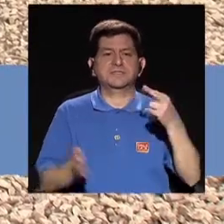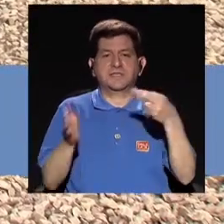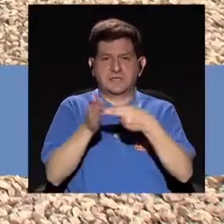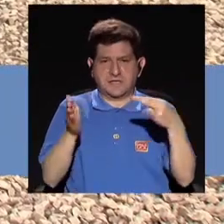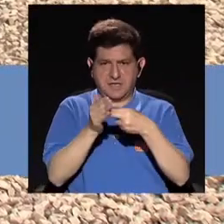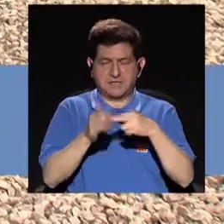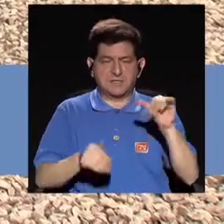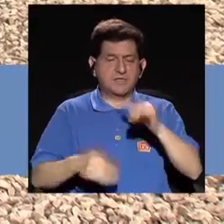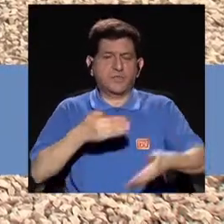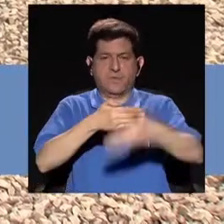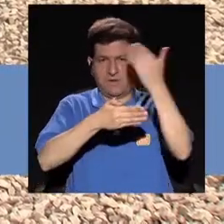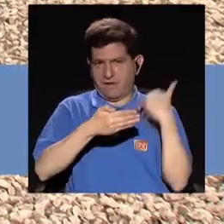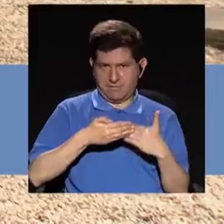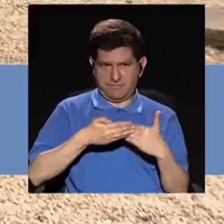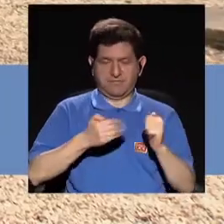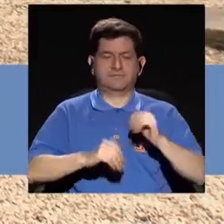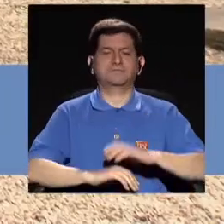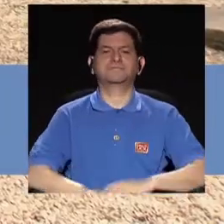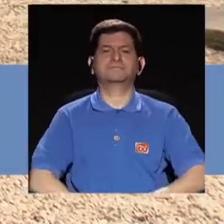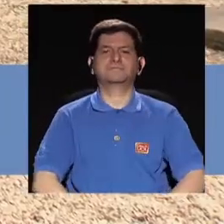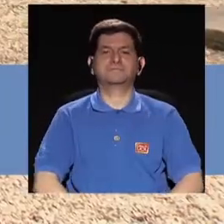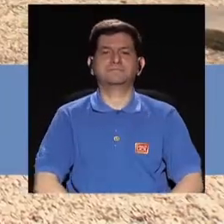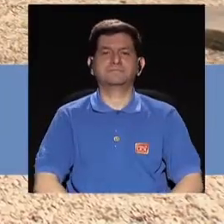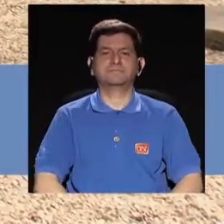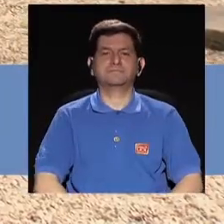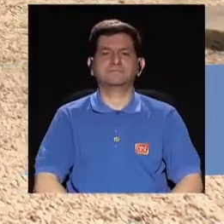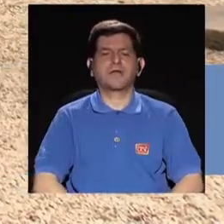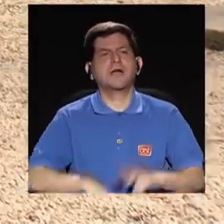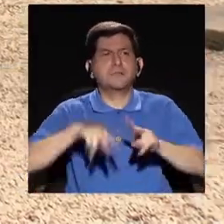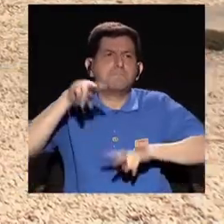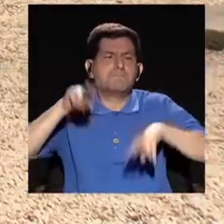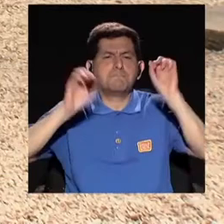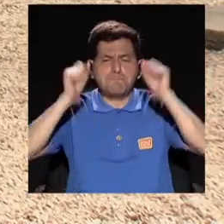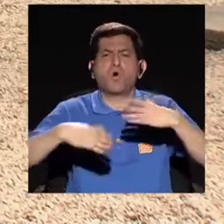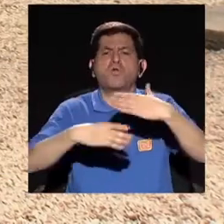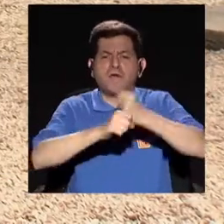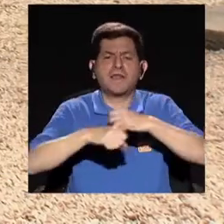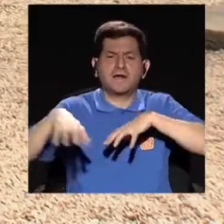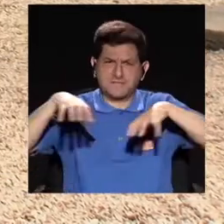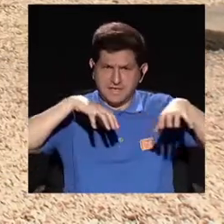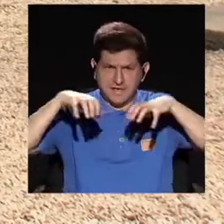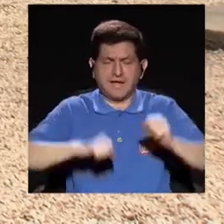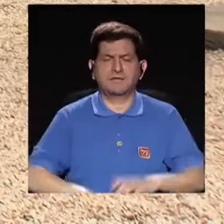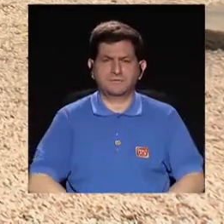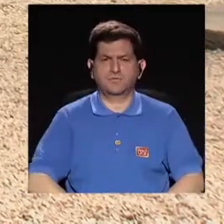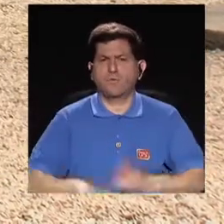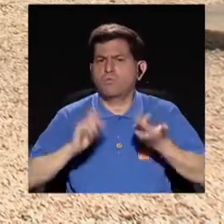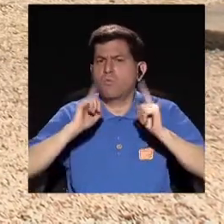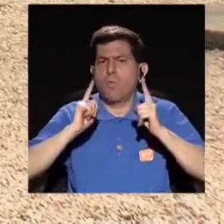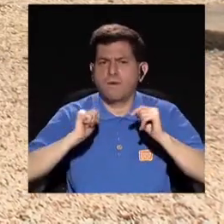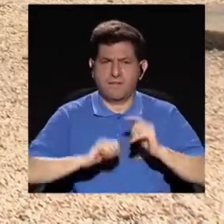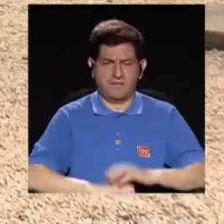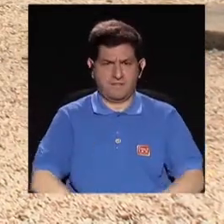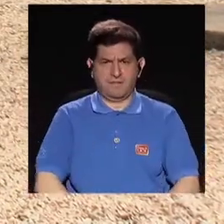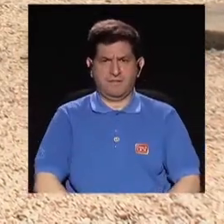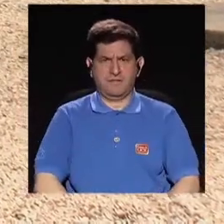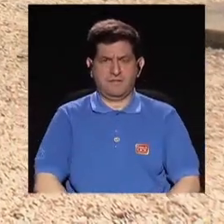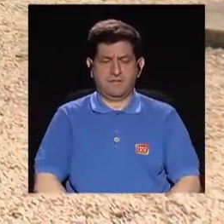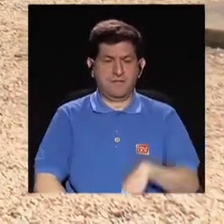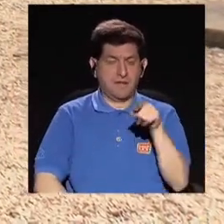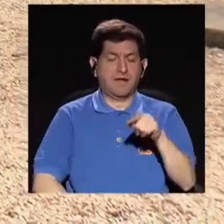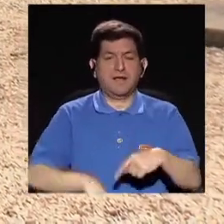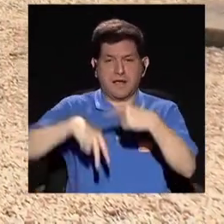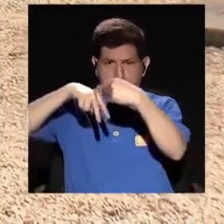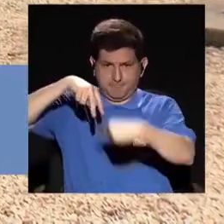de 15 repeticiones, igual que los otros ejercicios. Una variante que le podemos hacer a este ejercicio es que